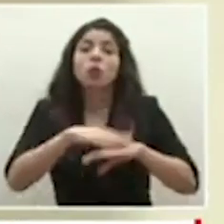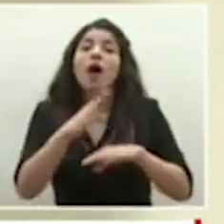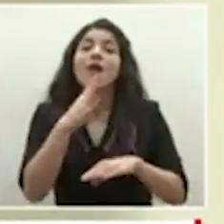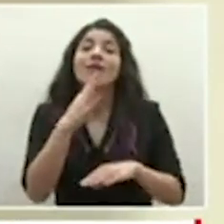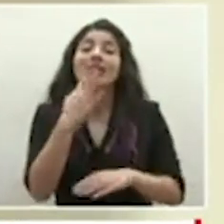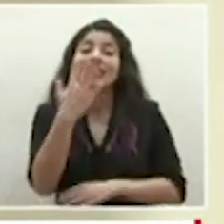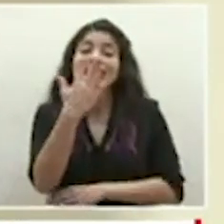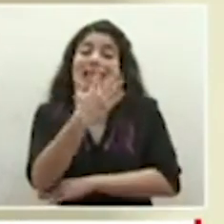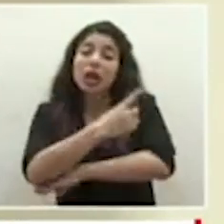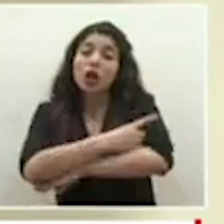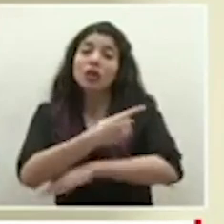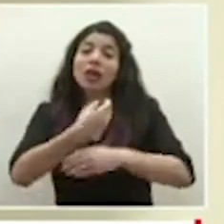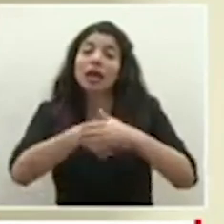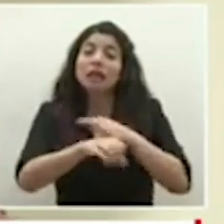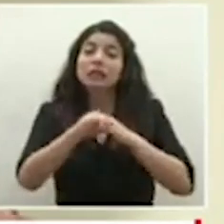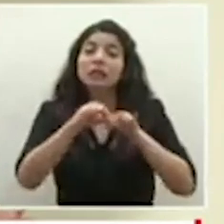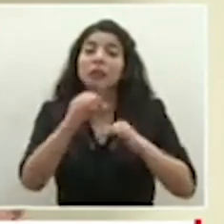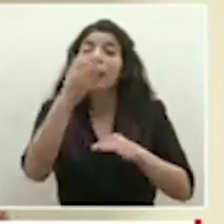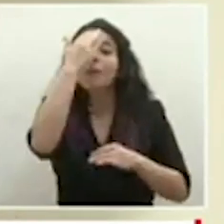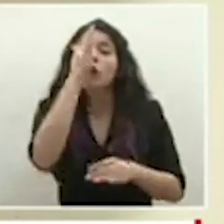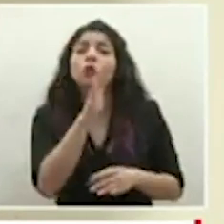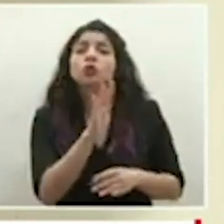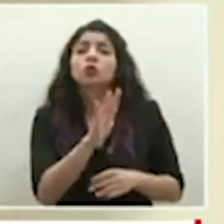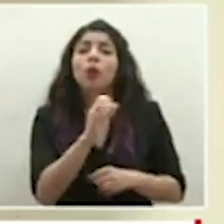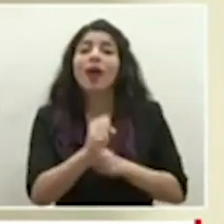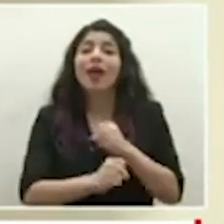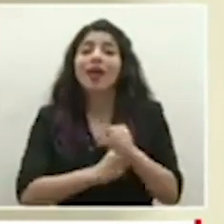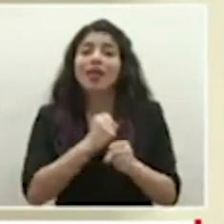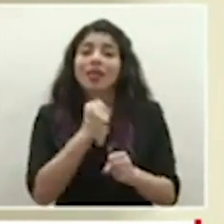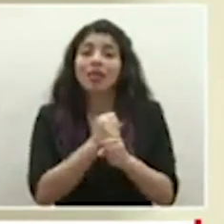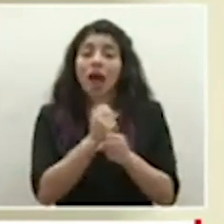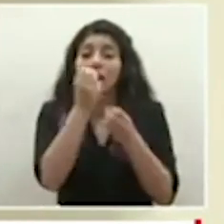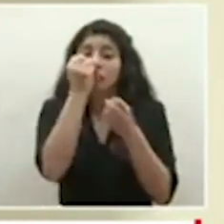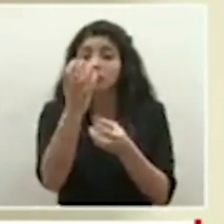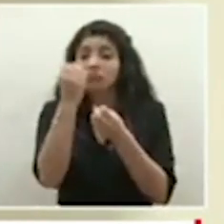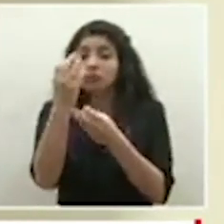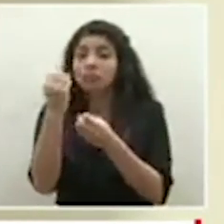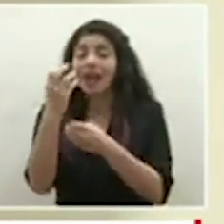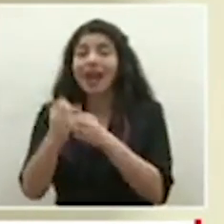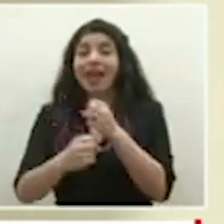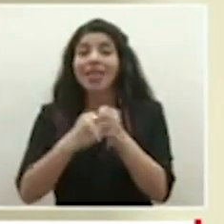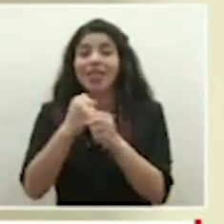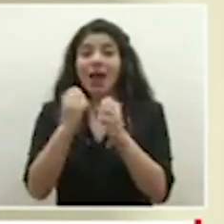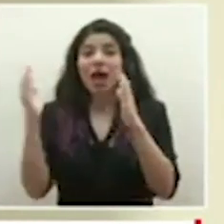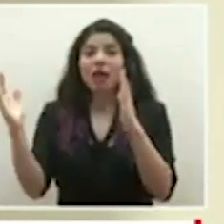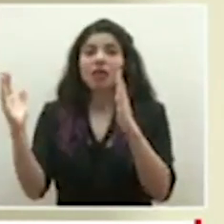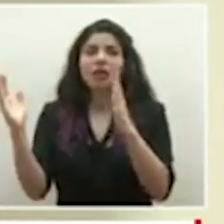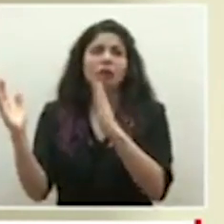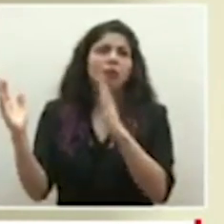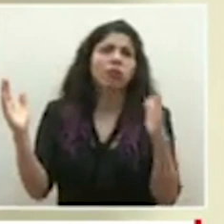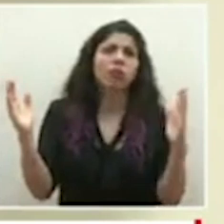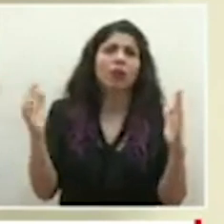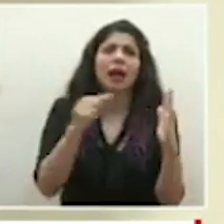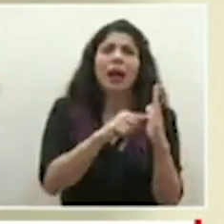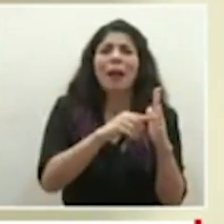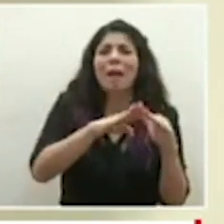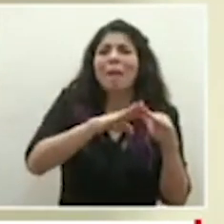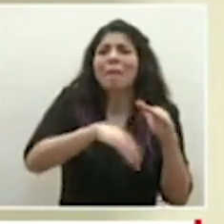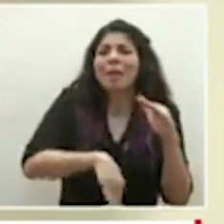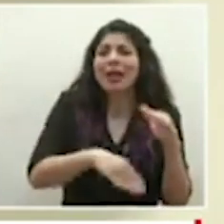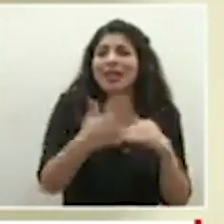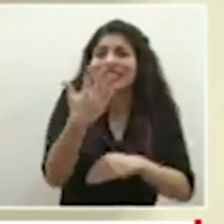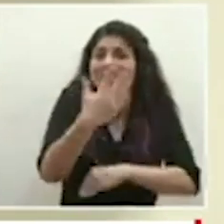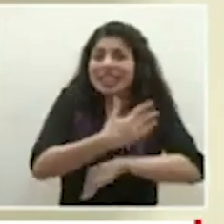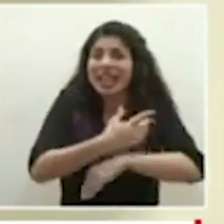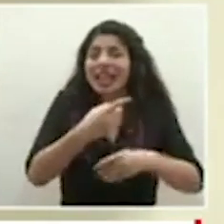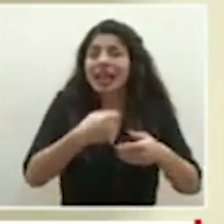los 5 días de nacido es porque el rango de edad que nosotros reportamos justamente se tiró a ser el menor en ese caso de 5